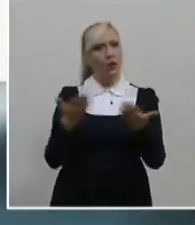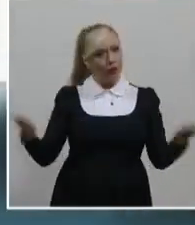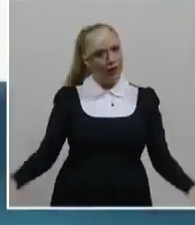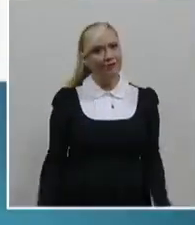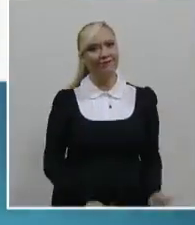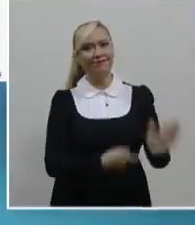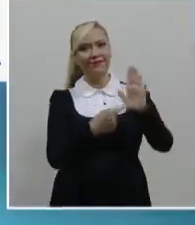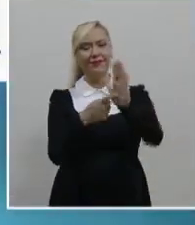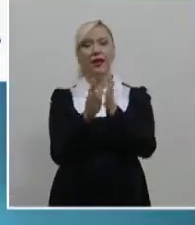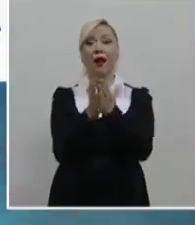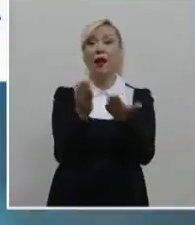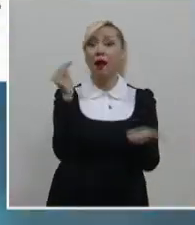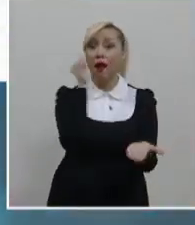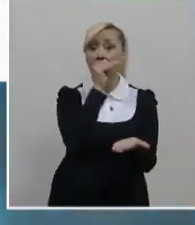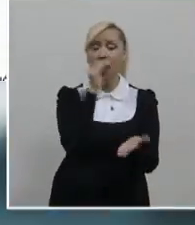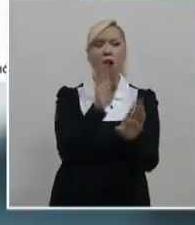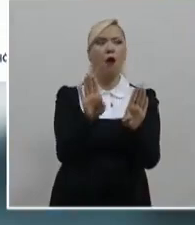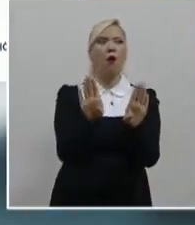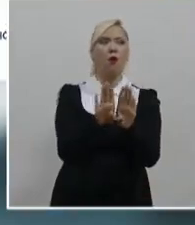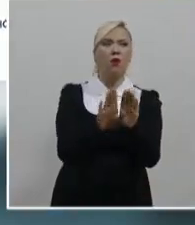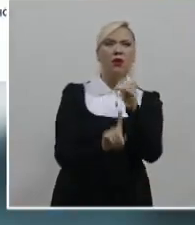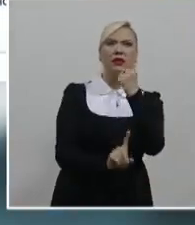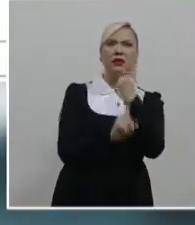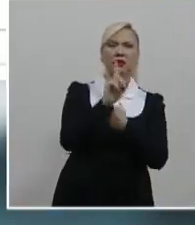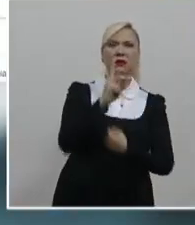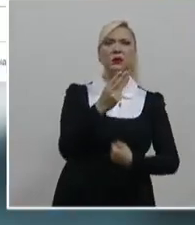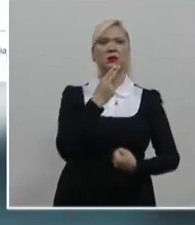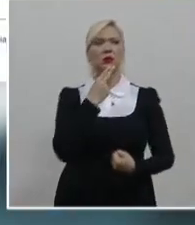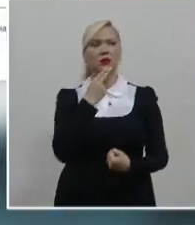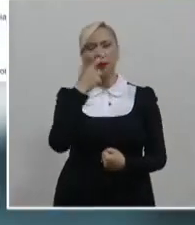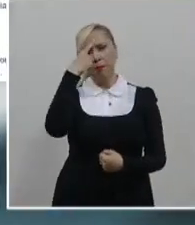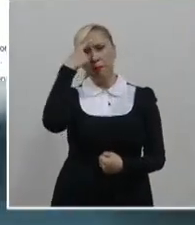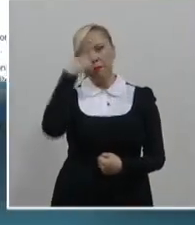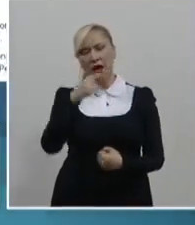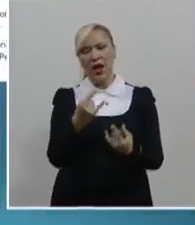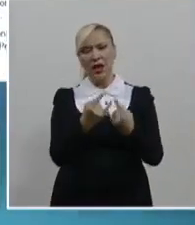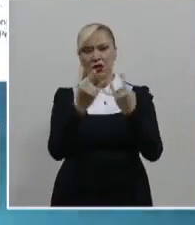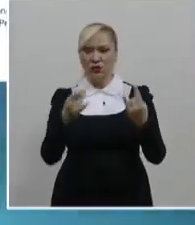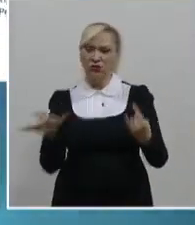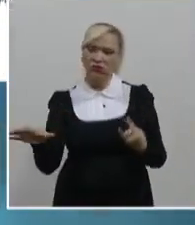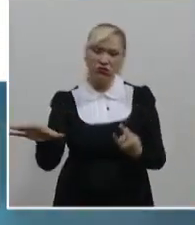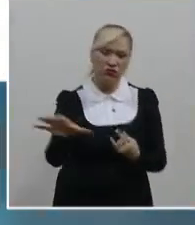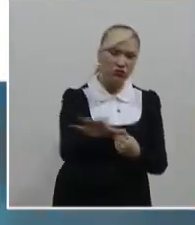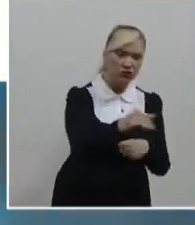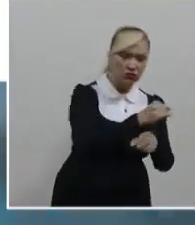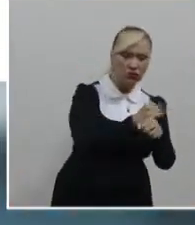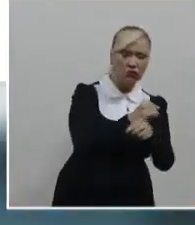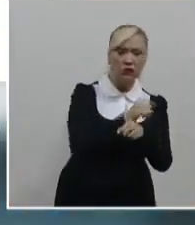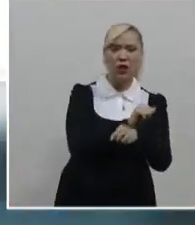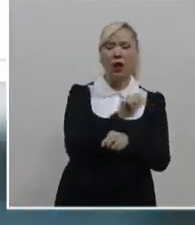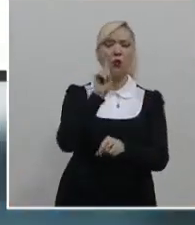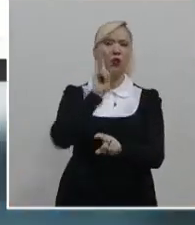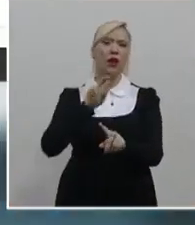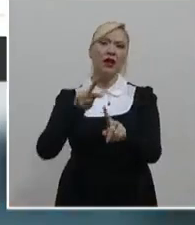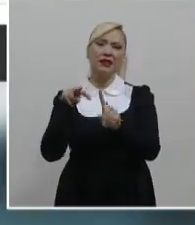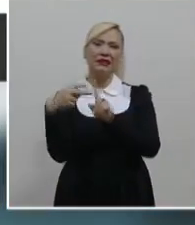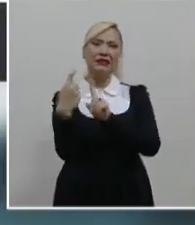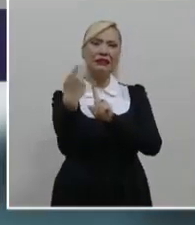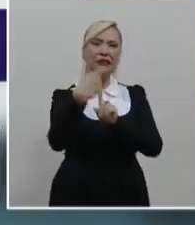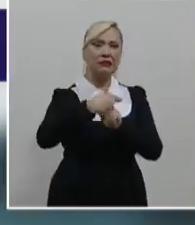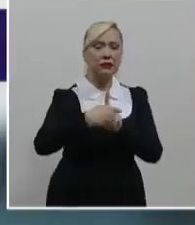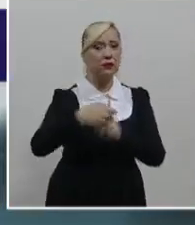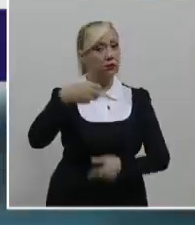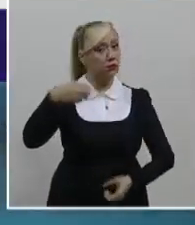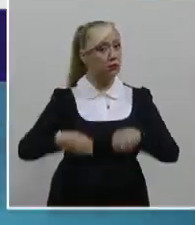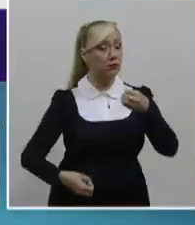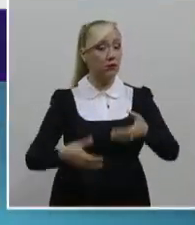el libro gratuito, Usos y retos del peritaje sociocultural antropológico con perspectiva de género para el acceso a la justicia, que